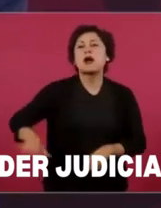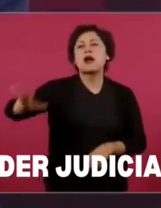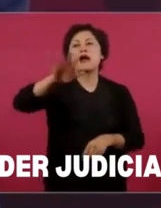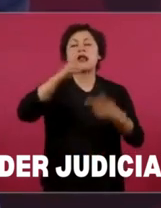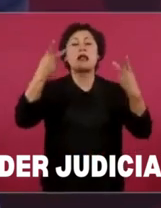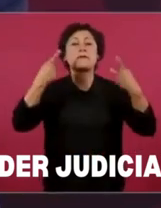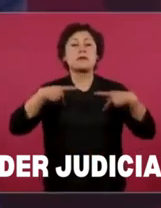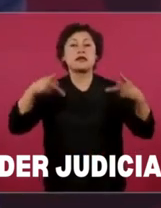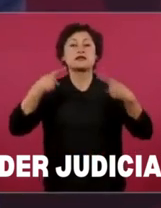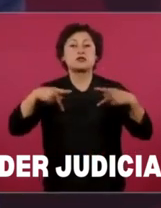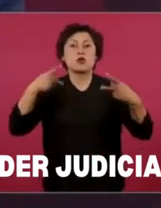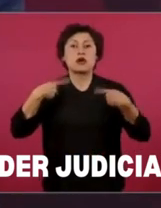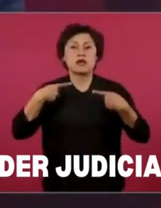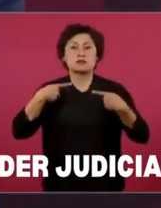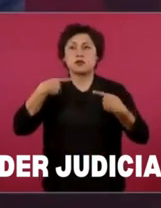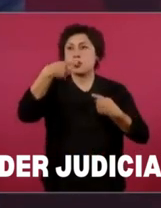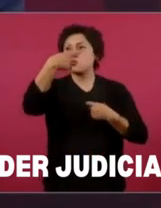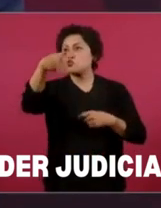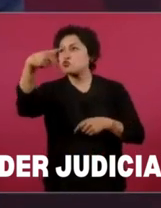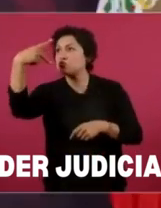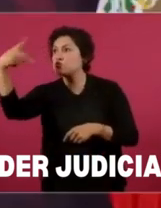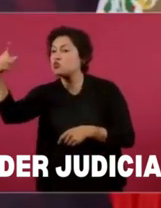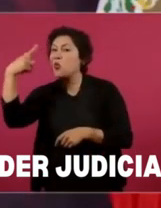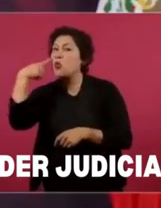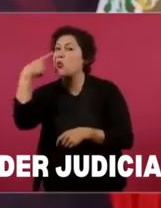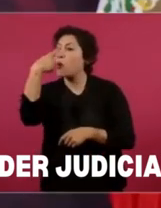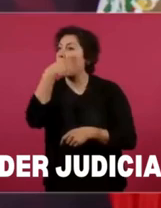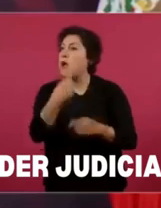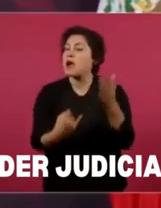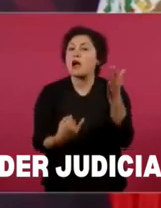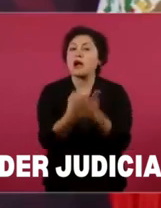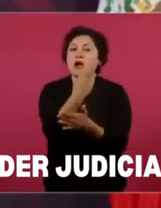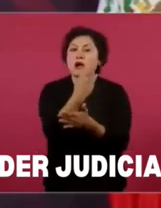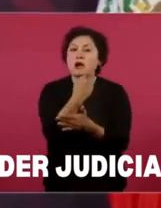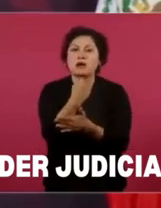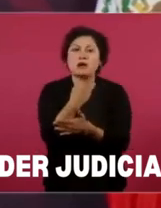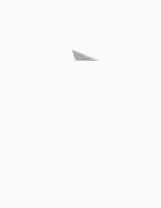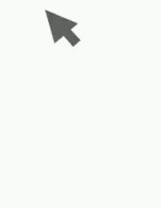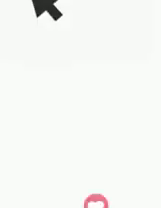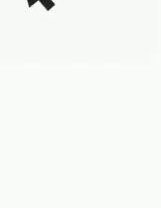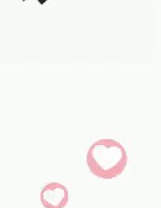a jueces, a magistrados, a ministros?